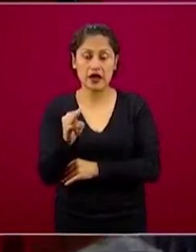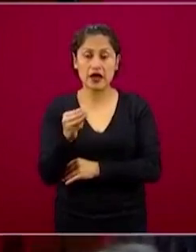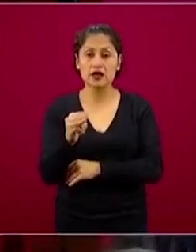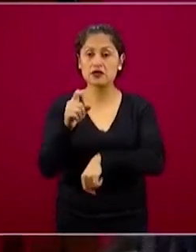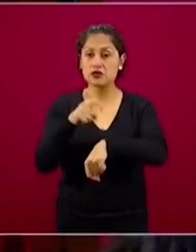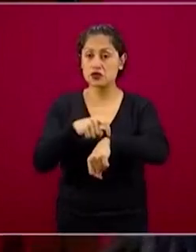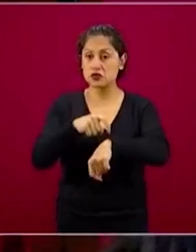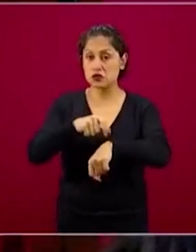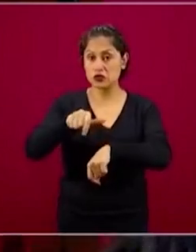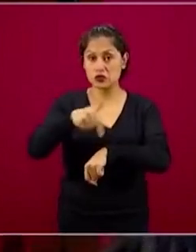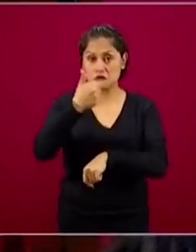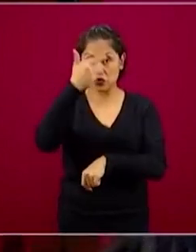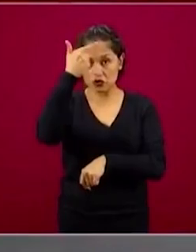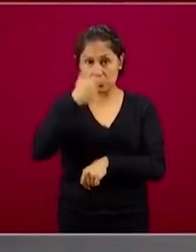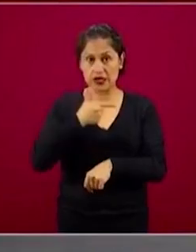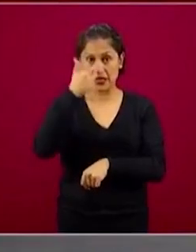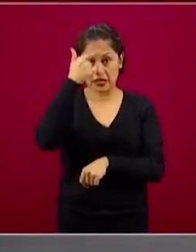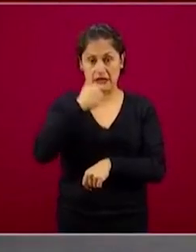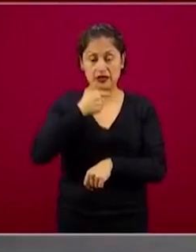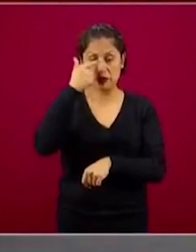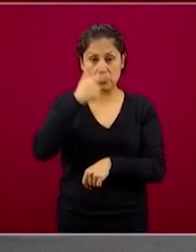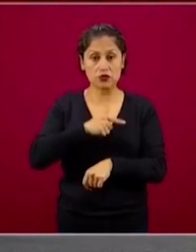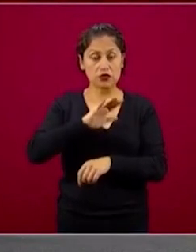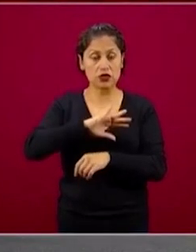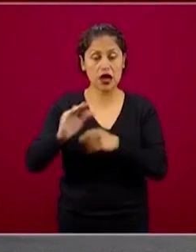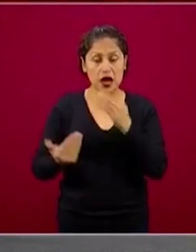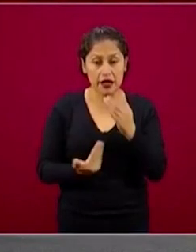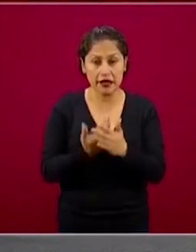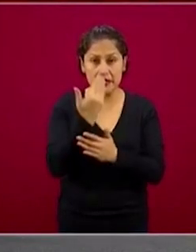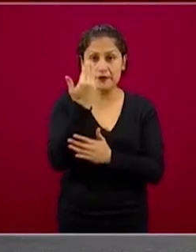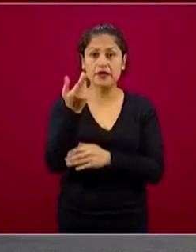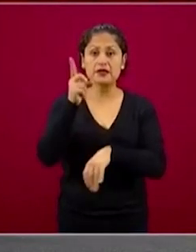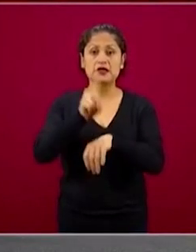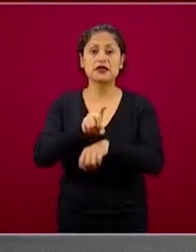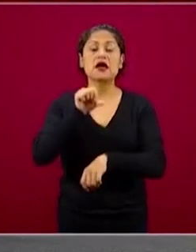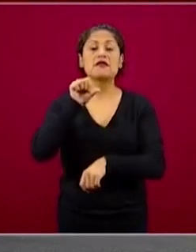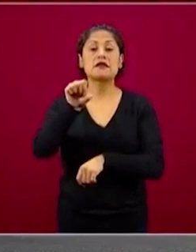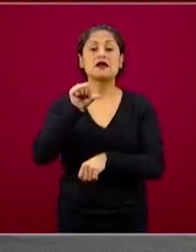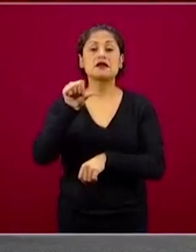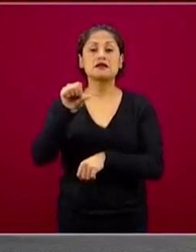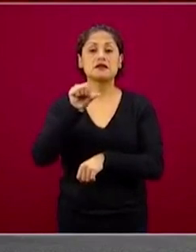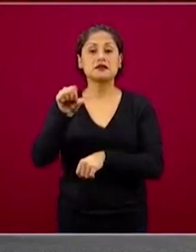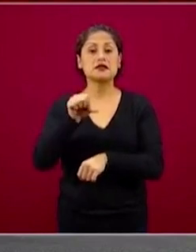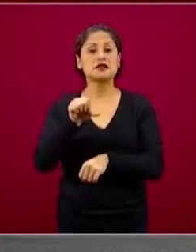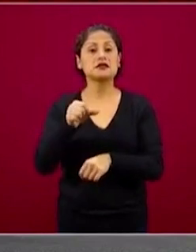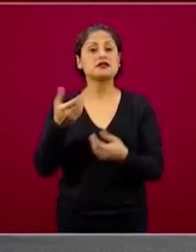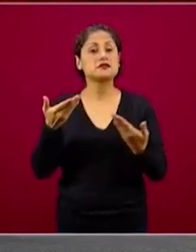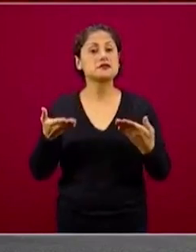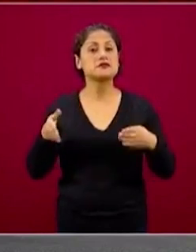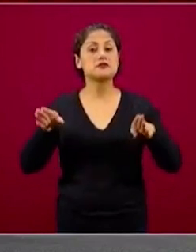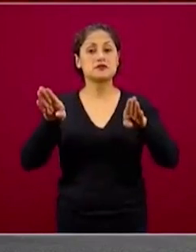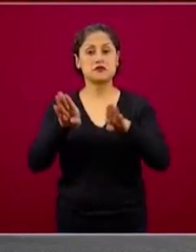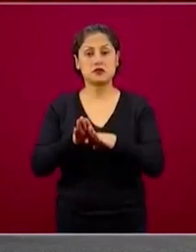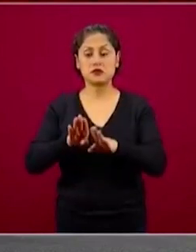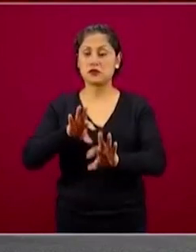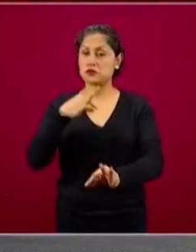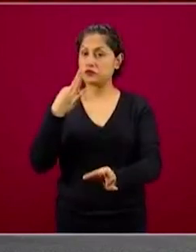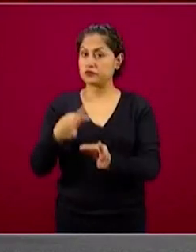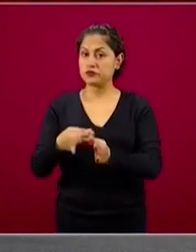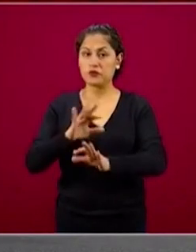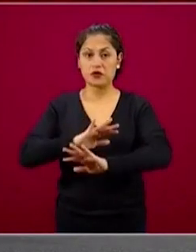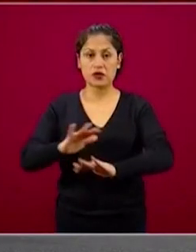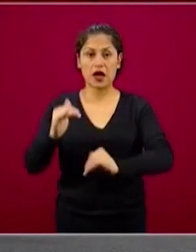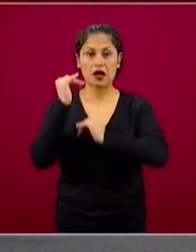el primer minuto del día 16, se cierra el registro para los empresarios que quieran